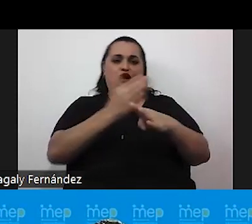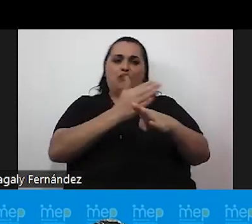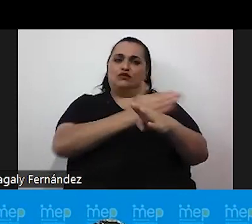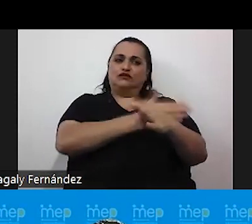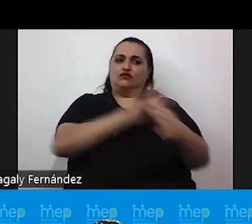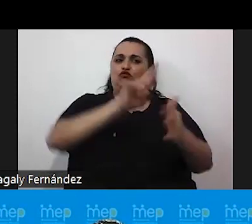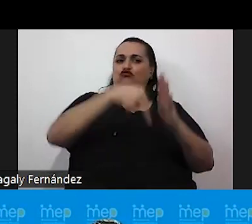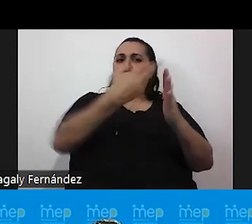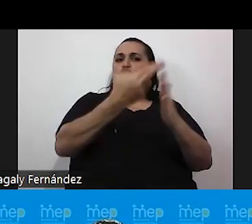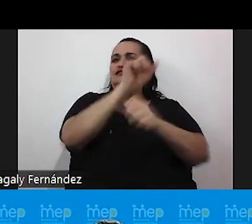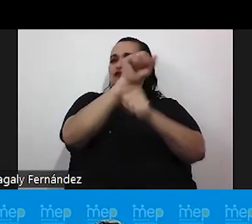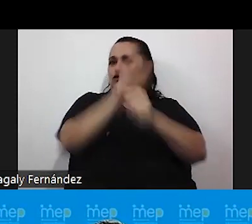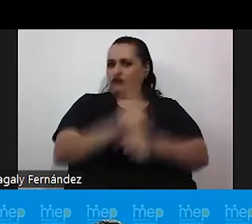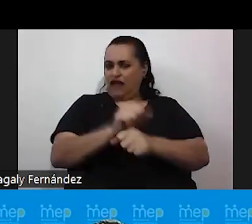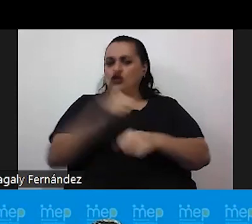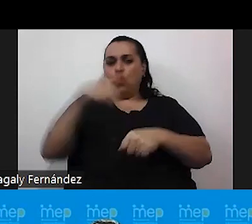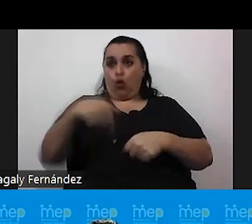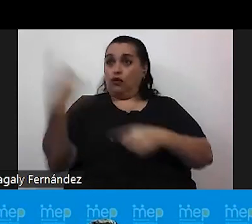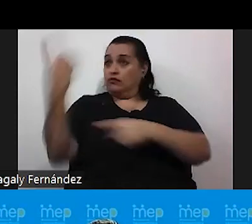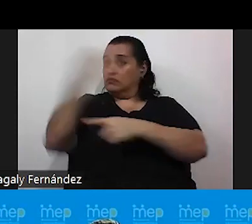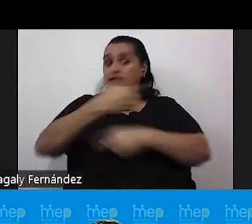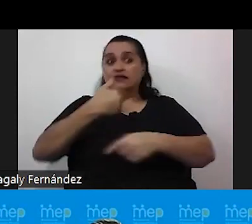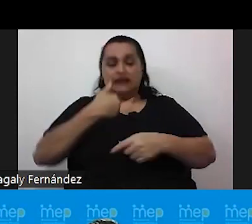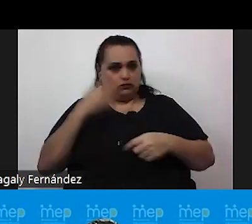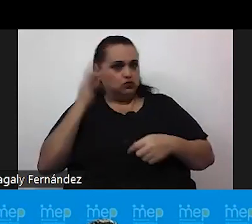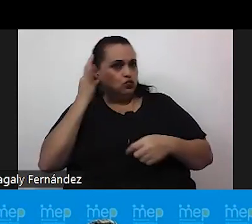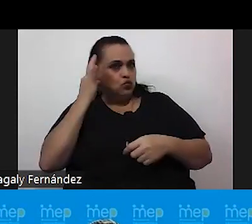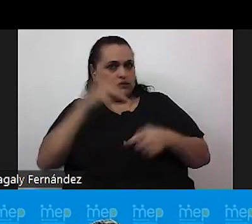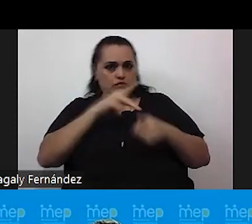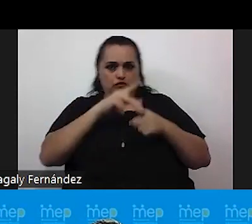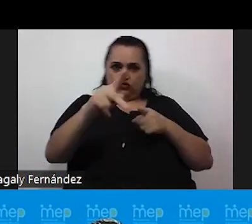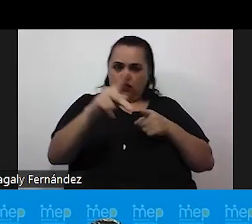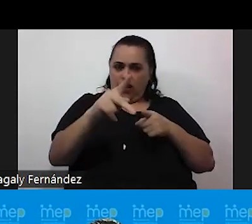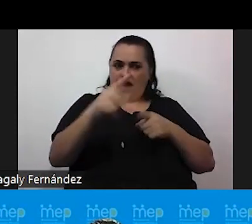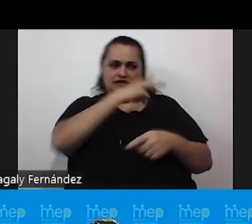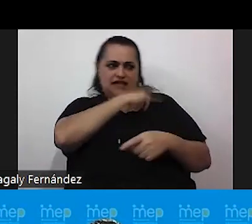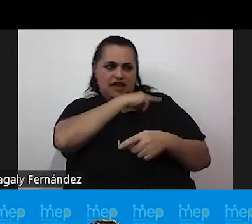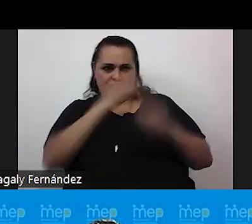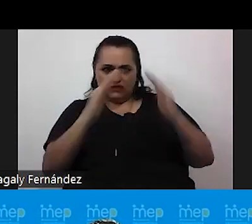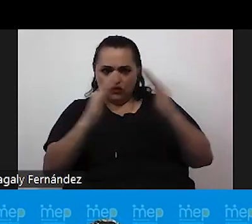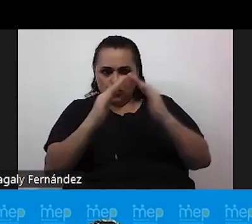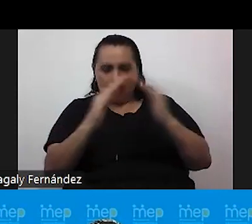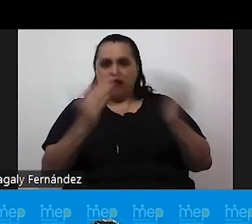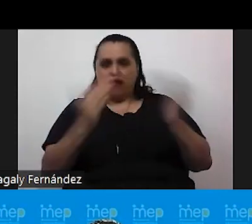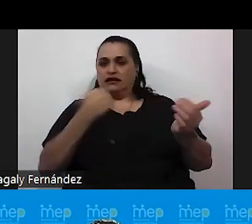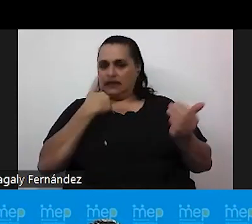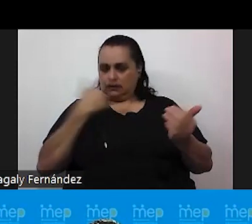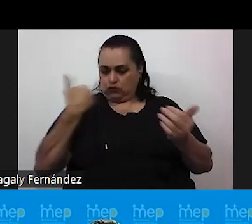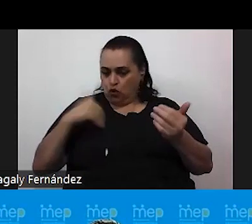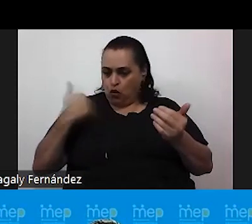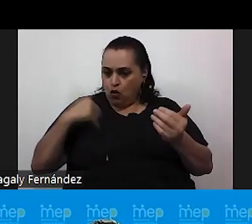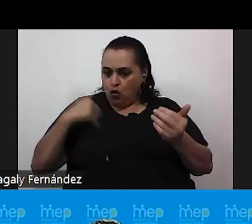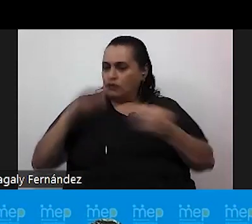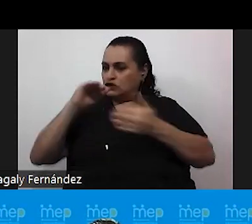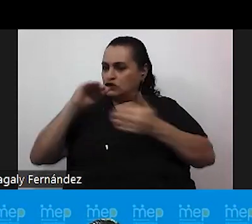día contamos con mujeres profesionales, jefas de hogar, y también contamos con hombres con nuevas